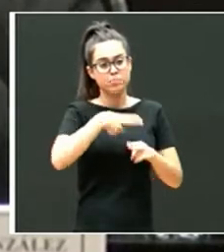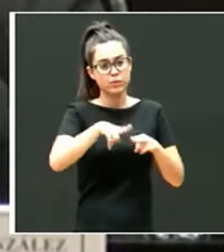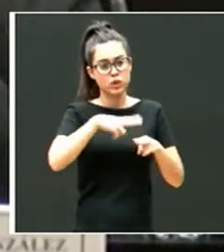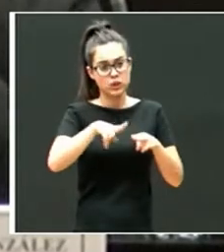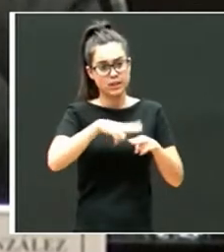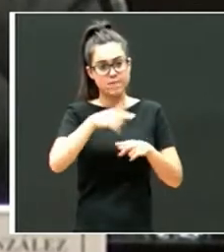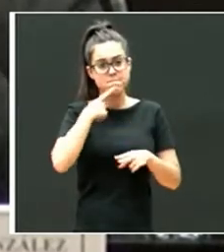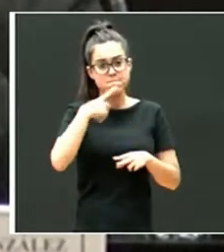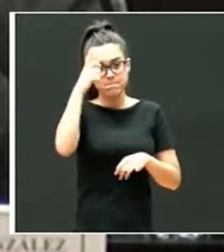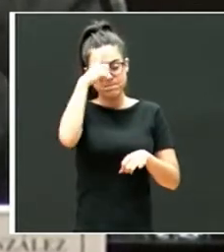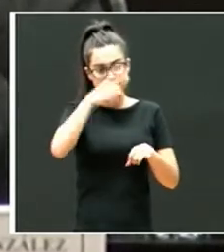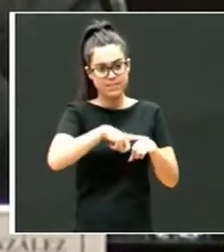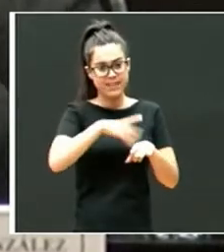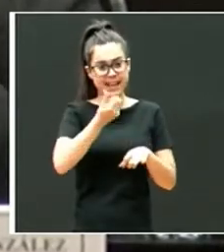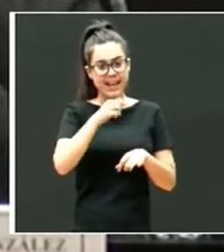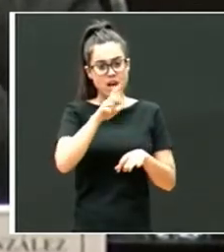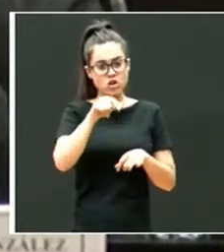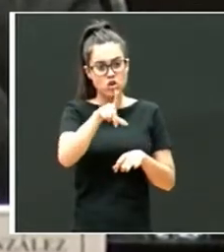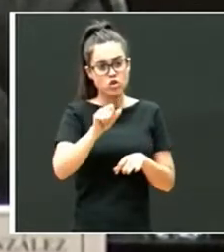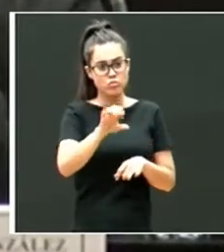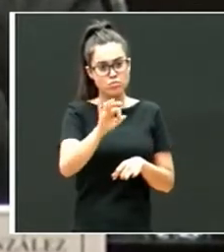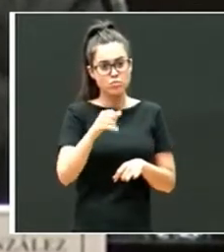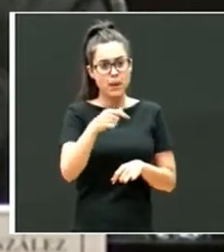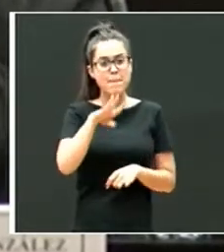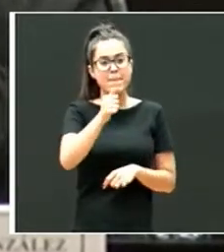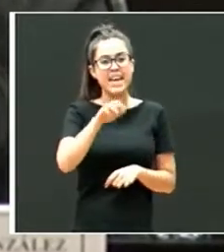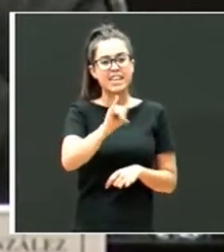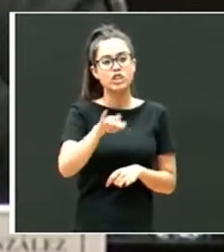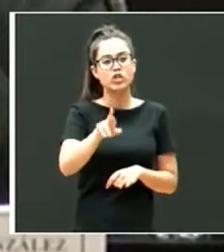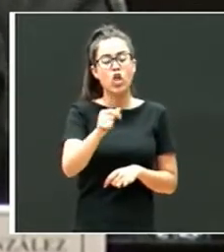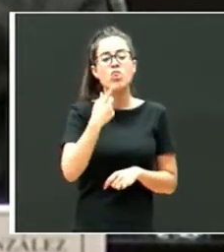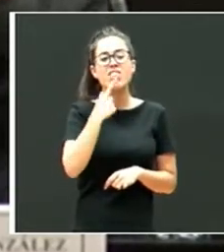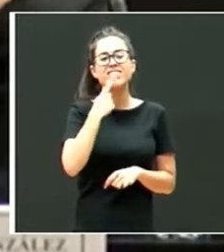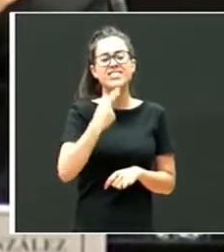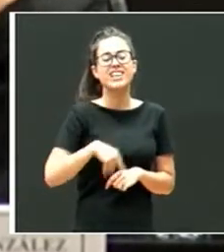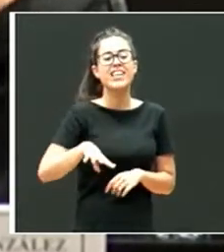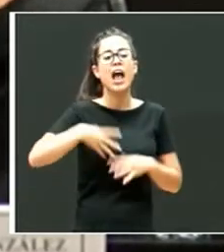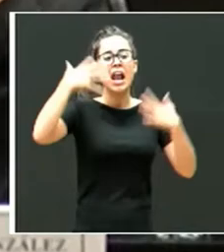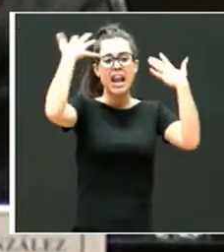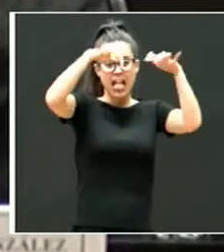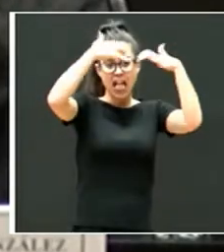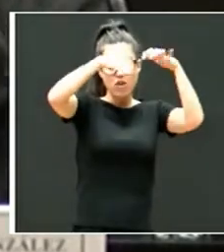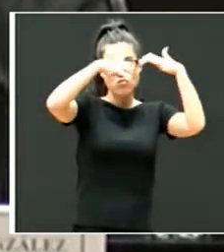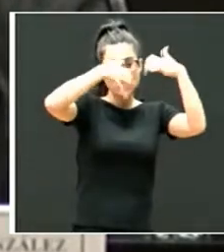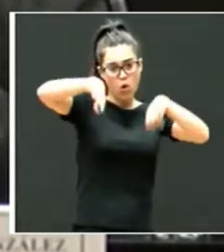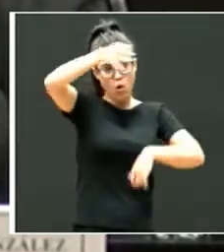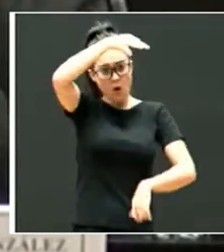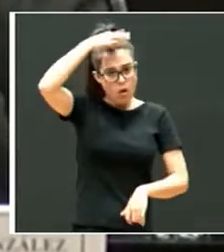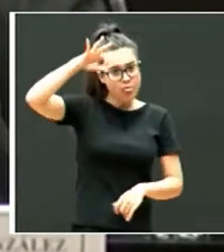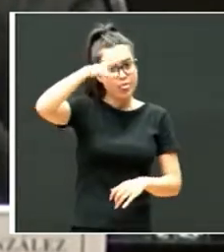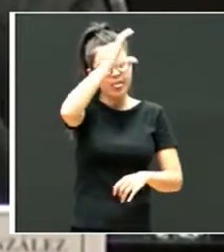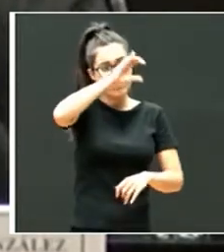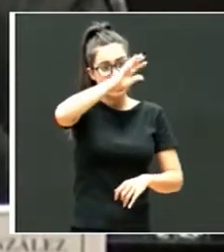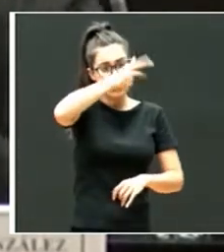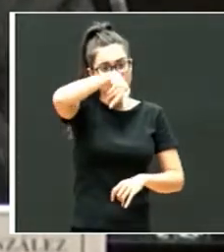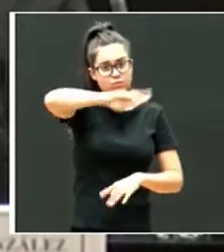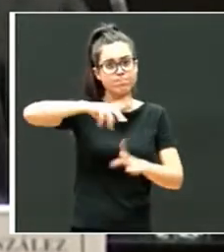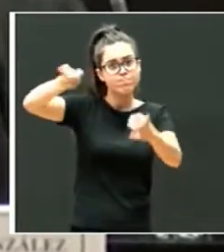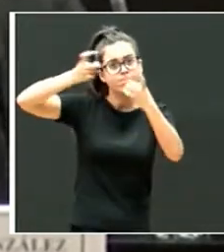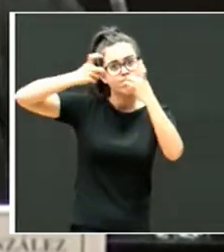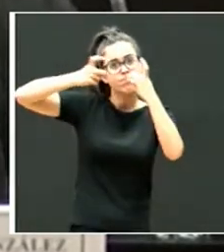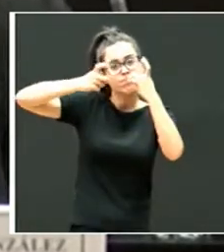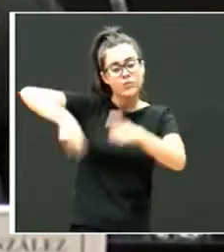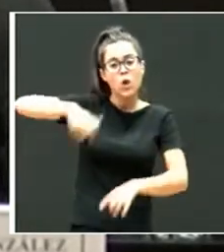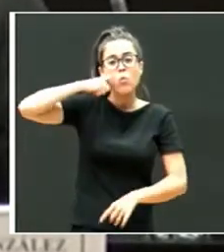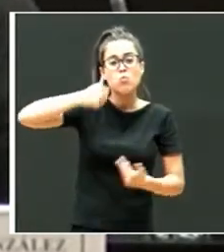un psicólogo que se llama Carlos Peiró hablaba de lo que la neurociencia nos enseña respecto a cómo aprenden los seres humanos. Y